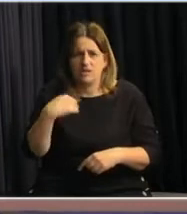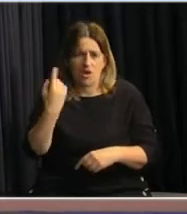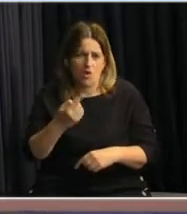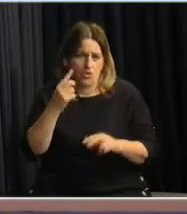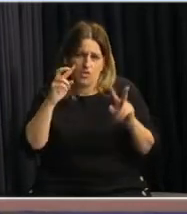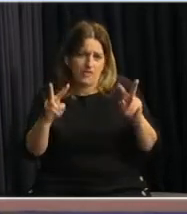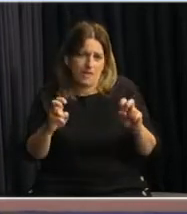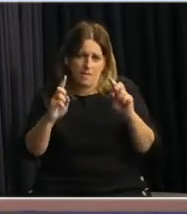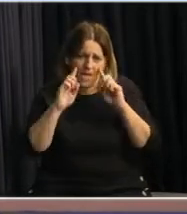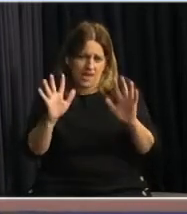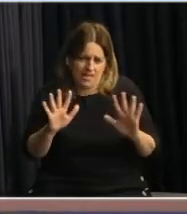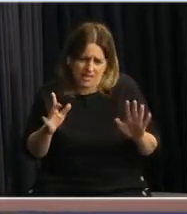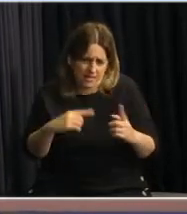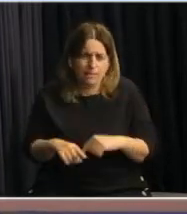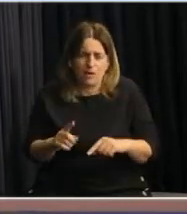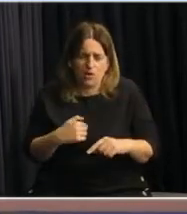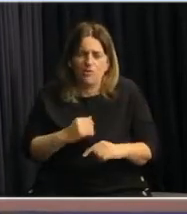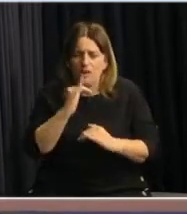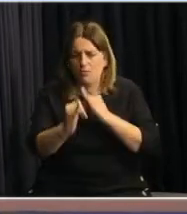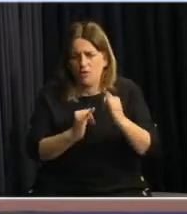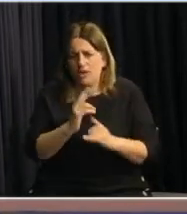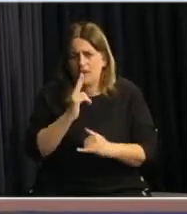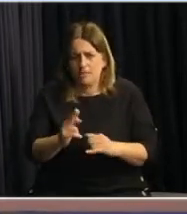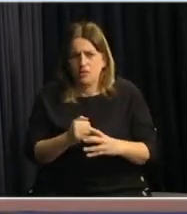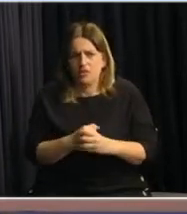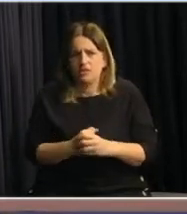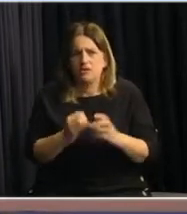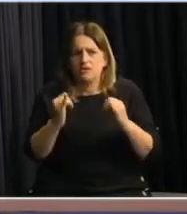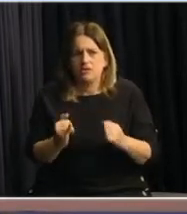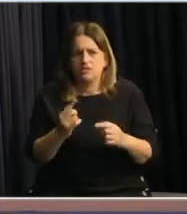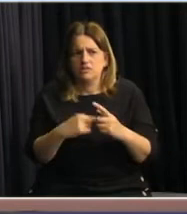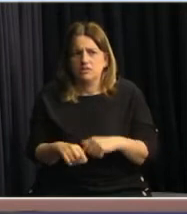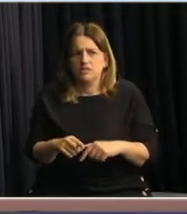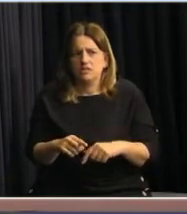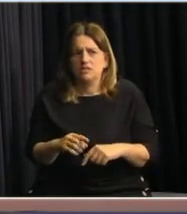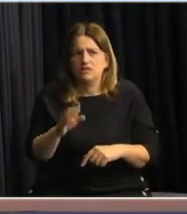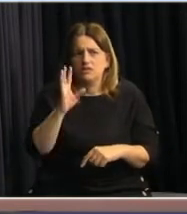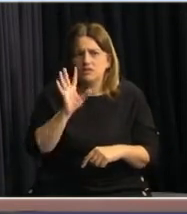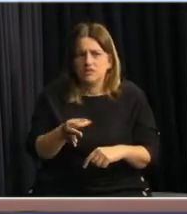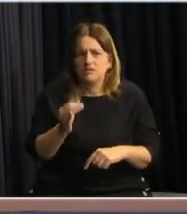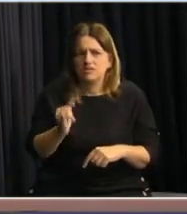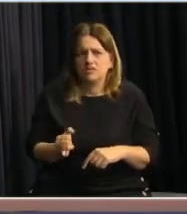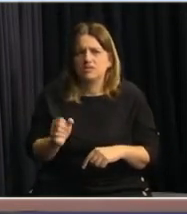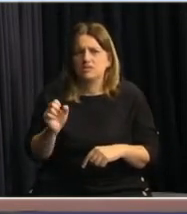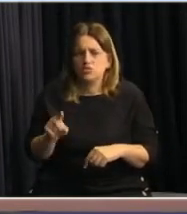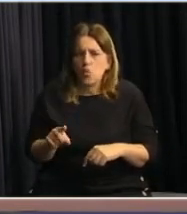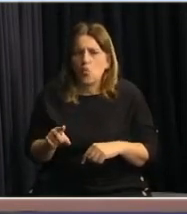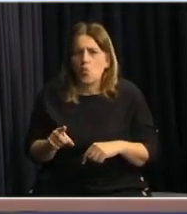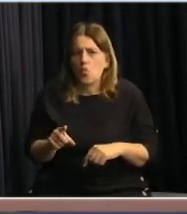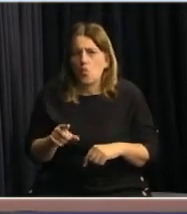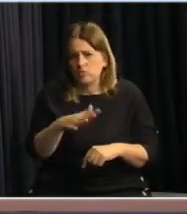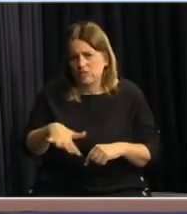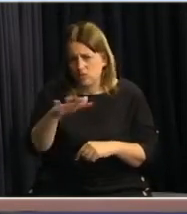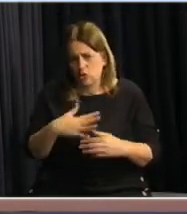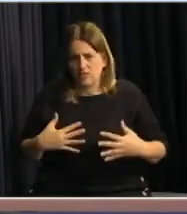lado, pero no obstante eso, rápidamente contesto que por supuesto que se tienen en cuenta y se tuvo en cuenta los aspectos